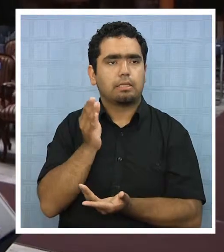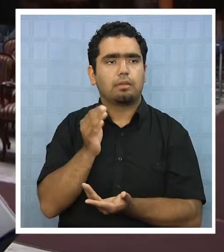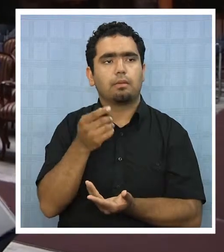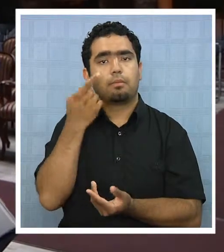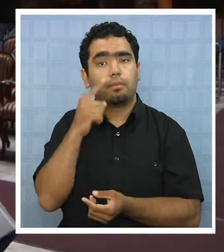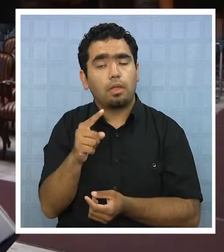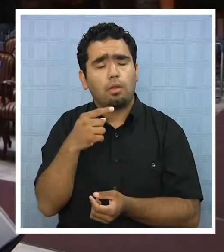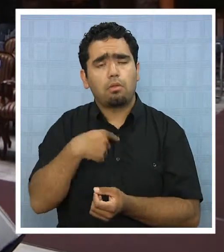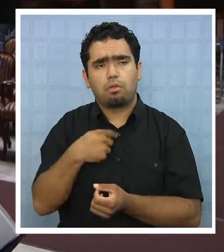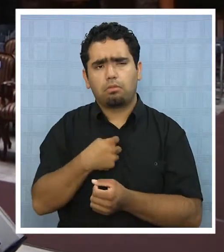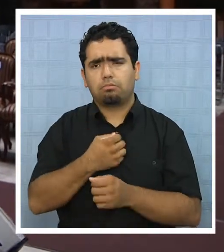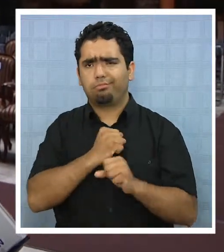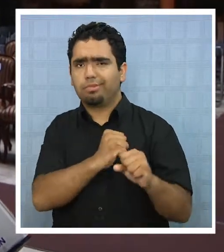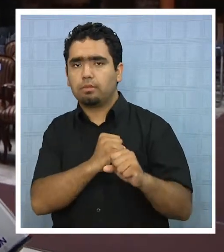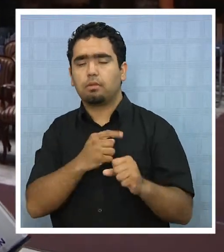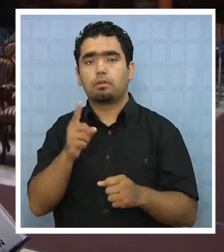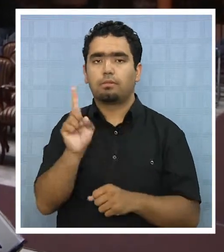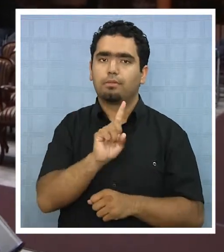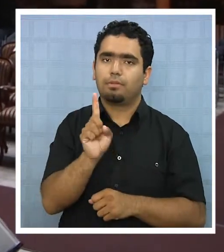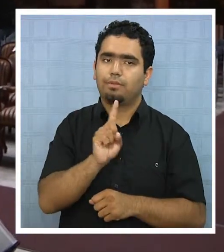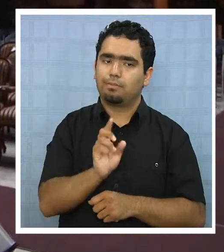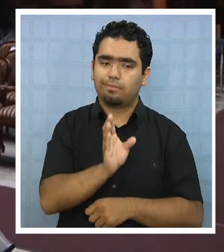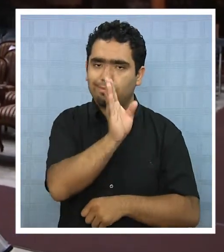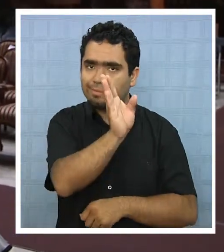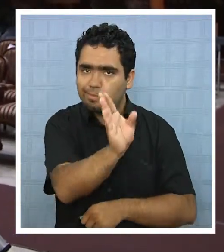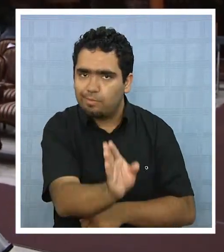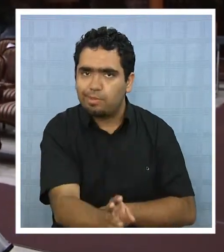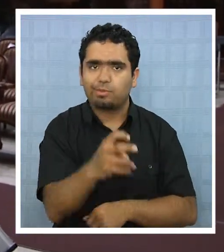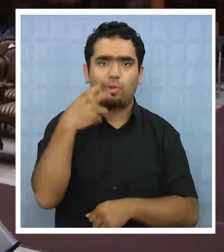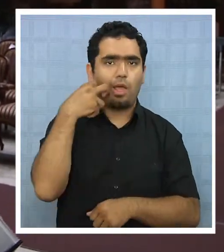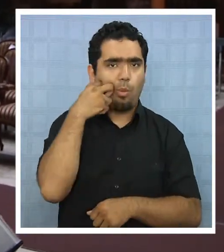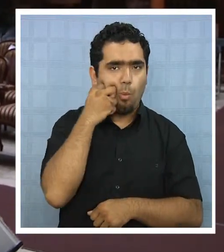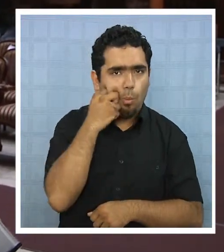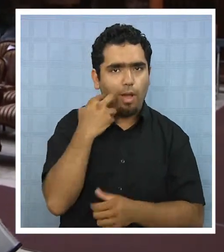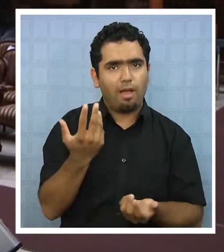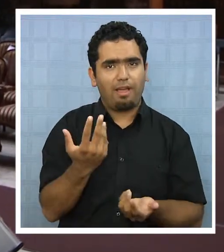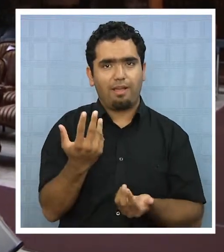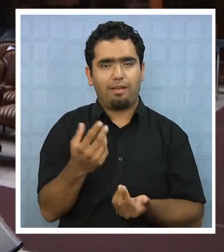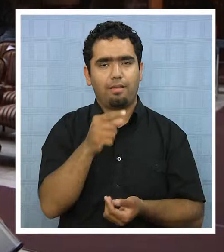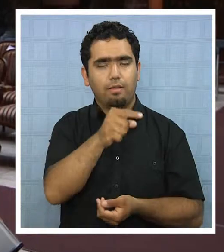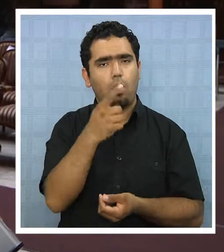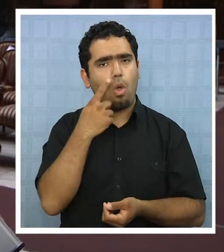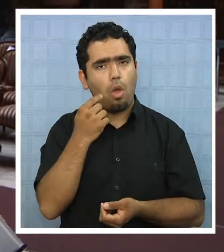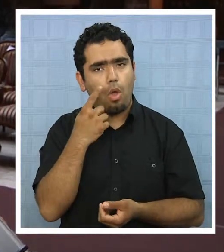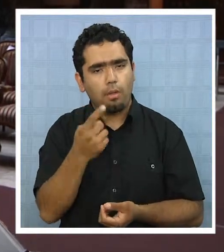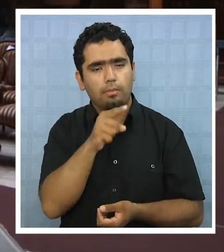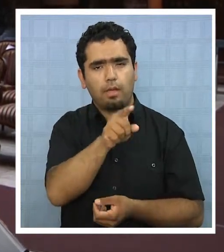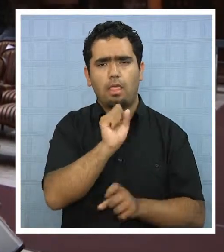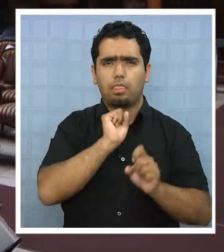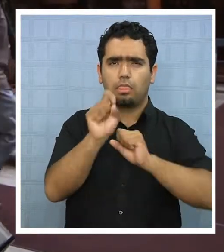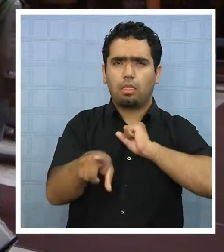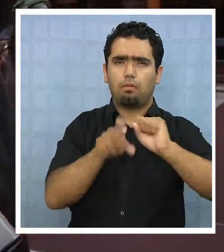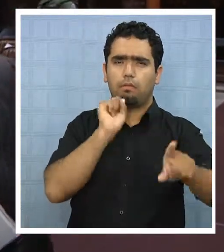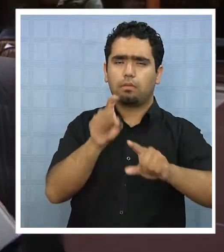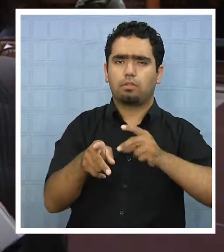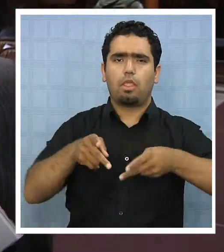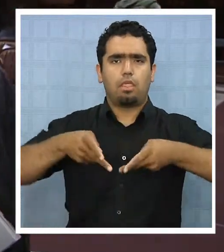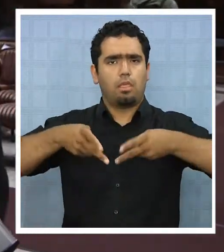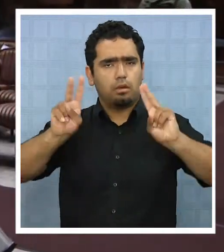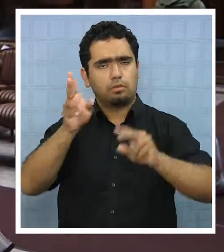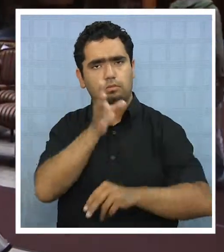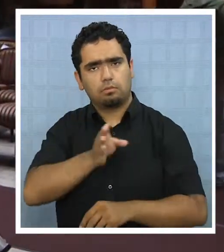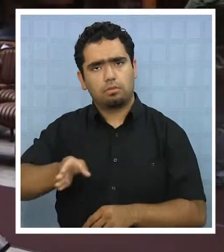no puedo dejar de no reconocer al ser humano, a Flavio el hombre, el defensor de los derechos humanos.